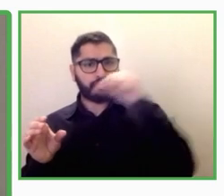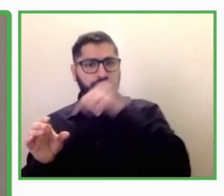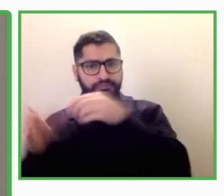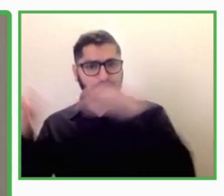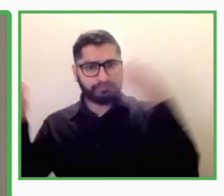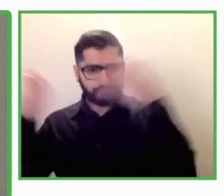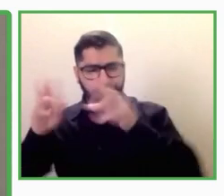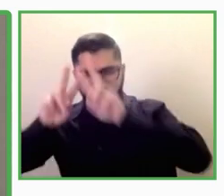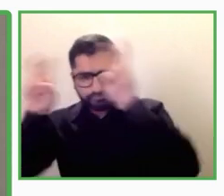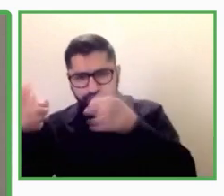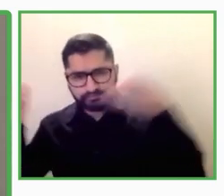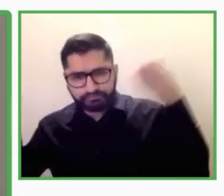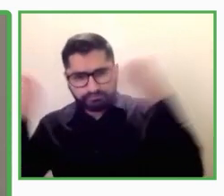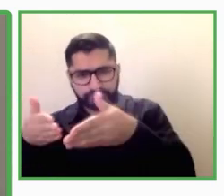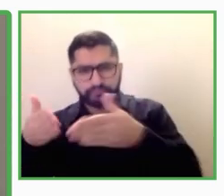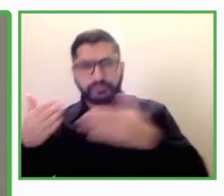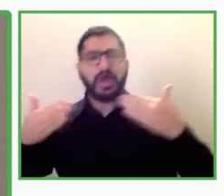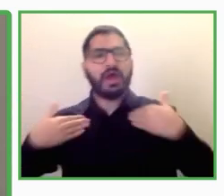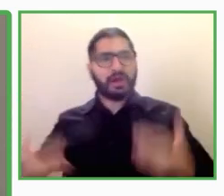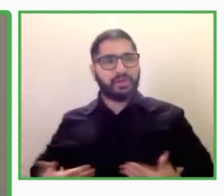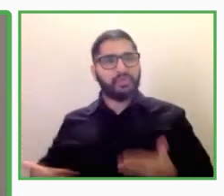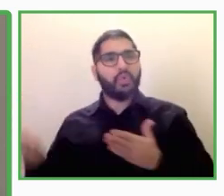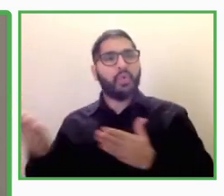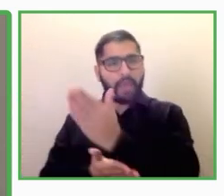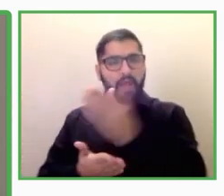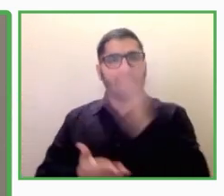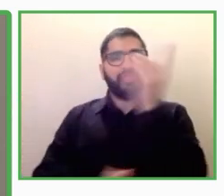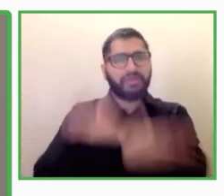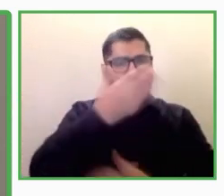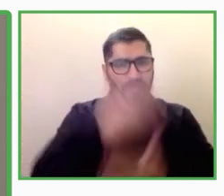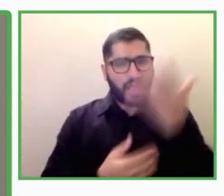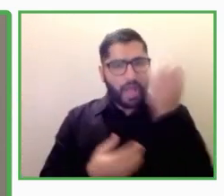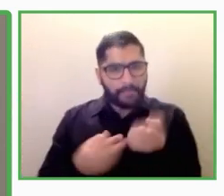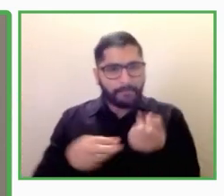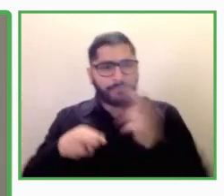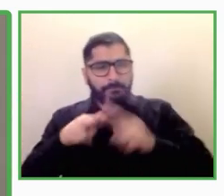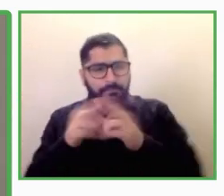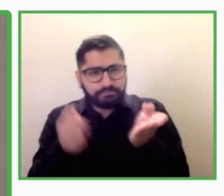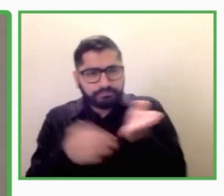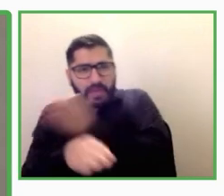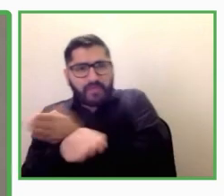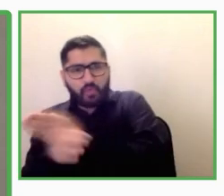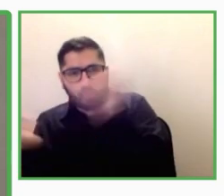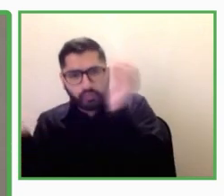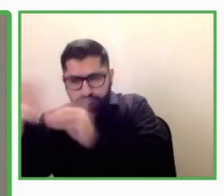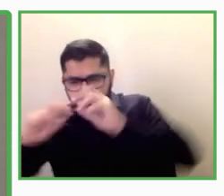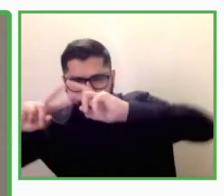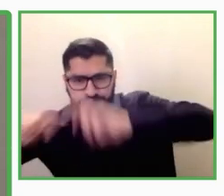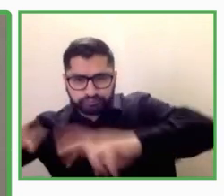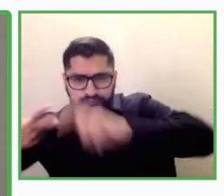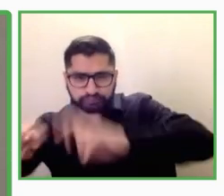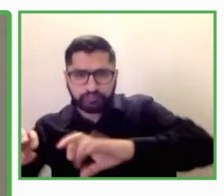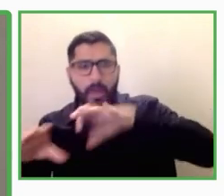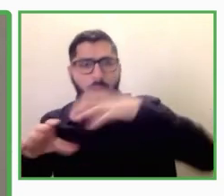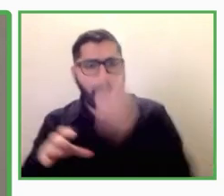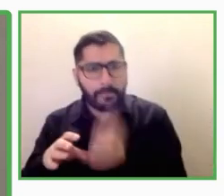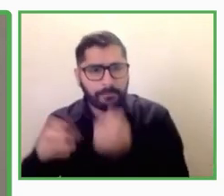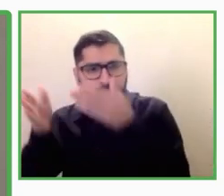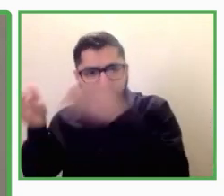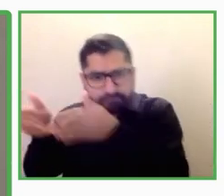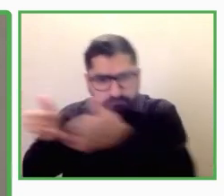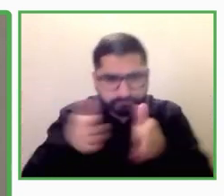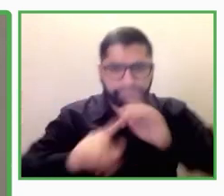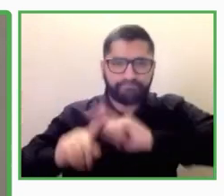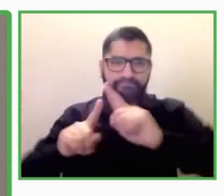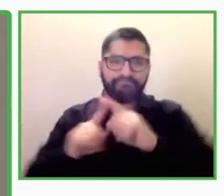cuáles deben ser los análisis y las áreas que debemos considerar cuando analizamos las políticas de empleo para las personas con